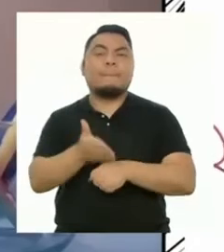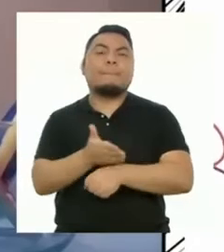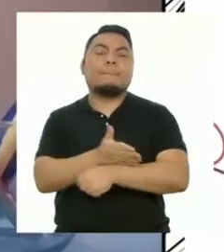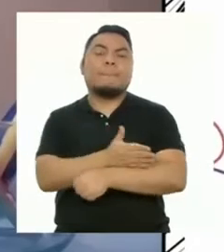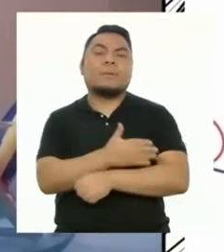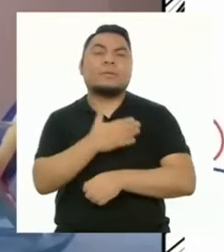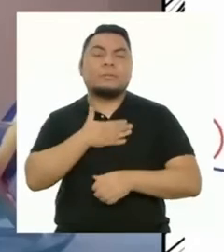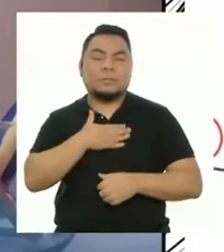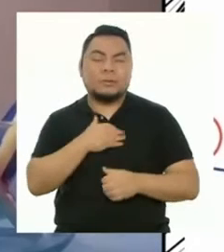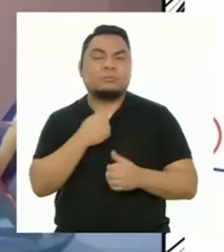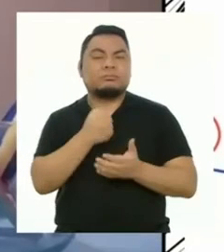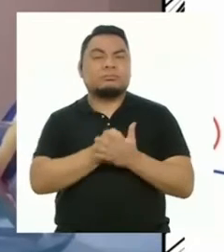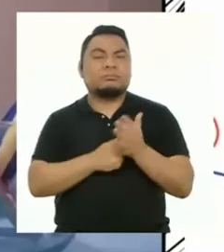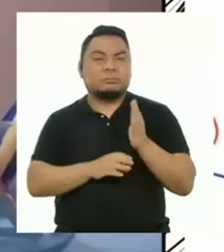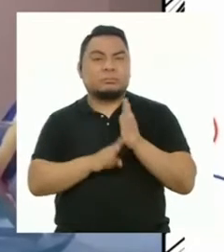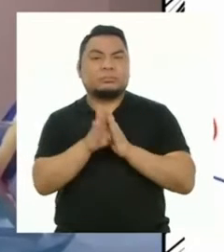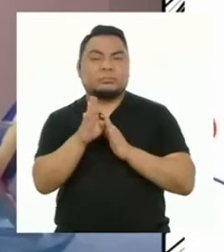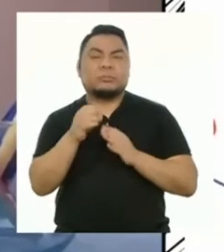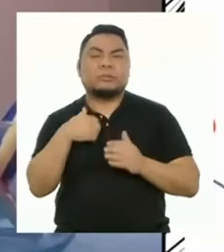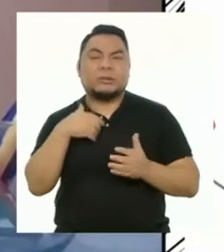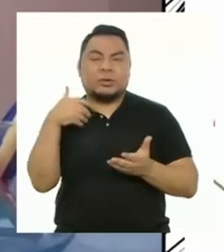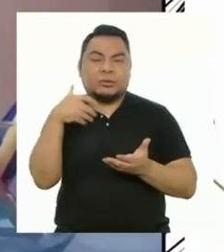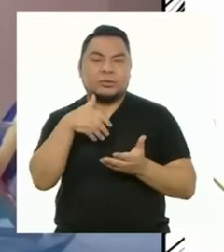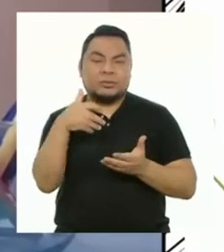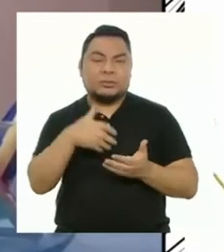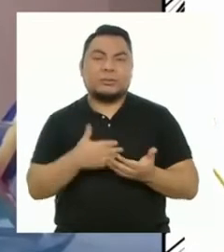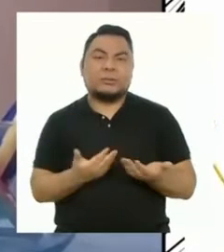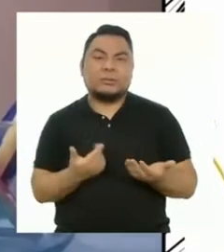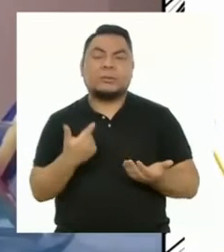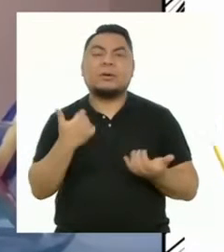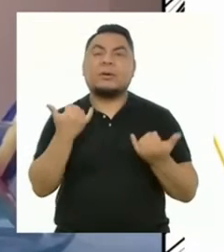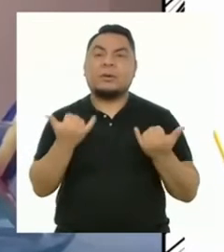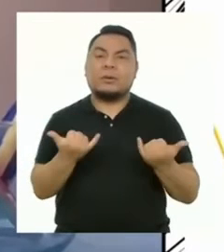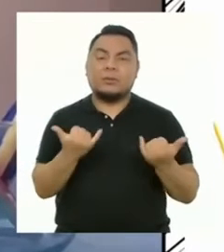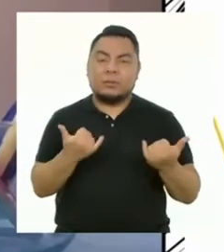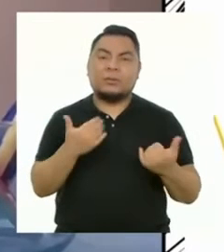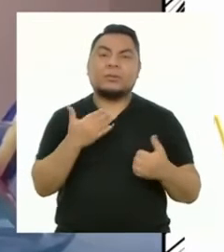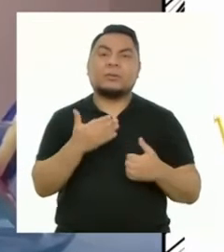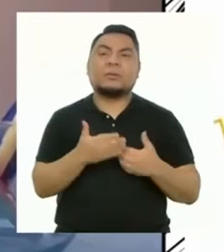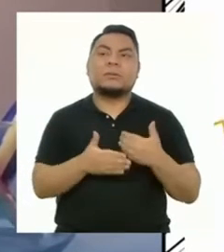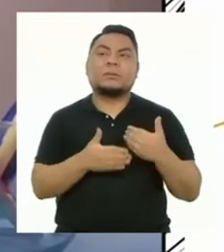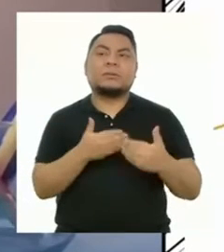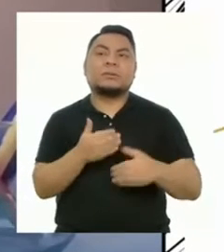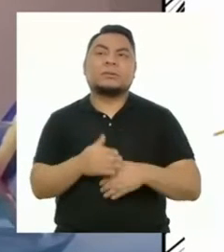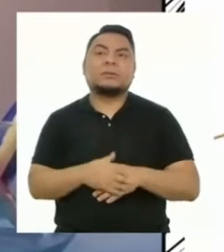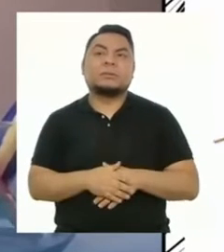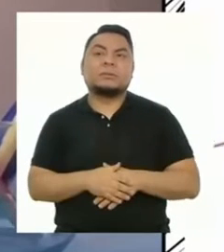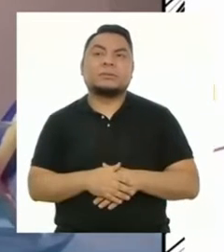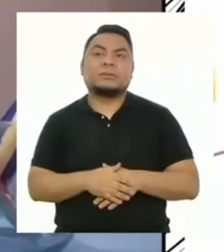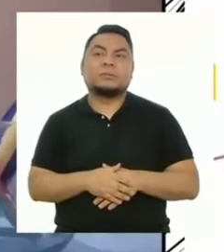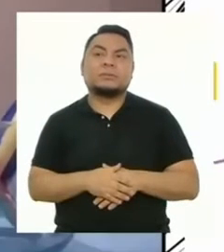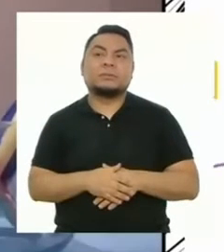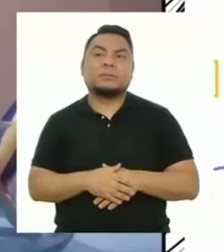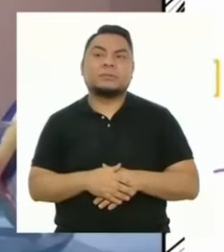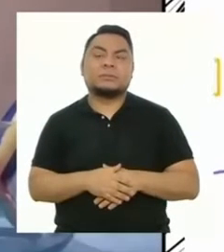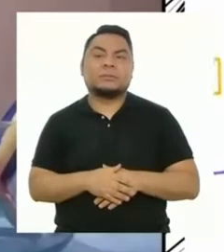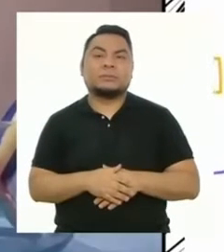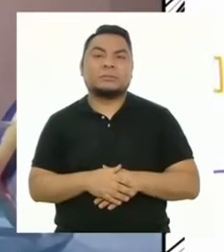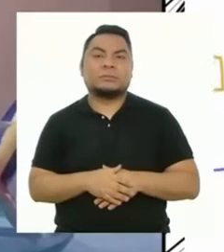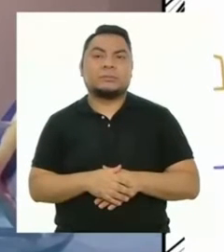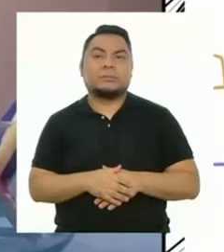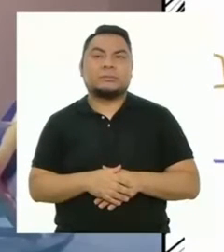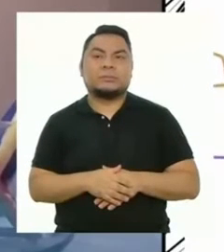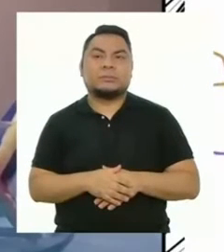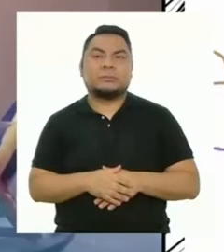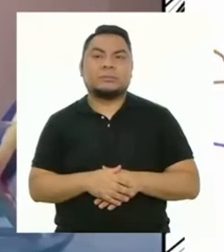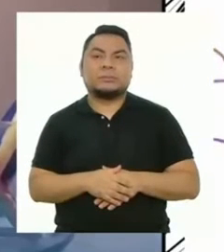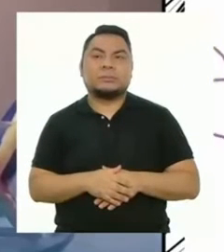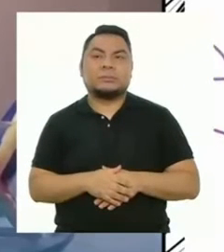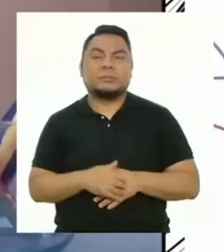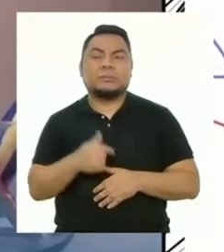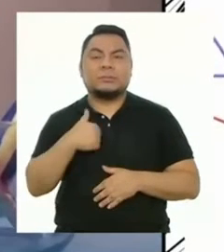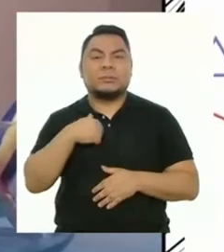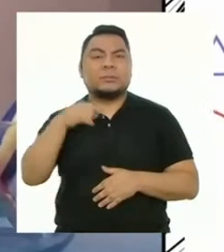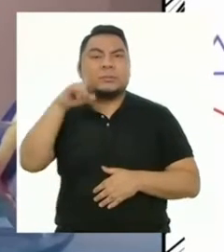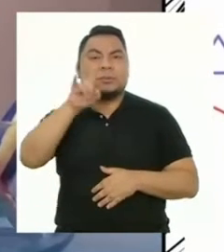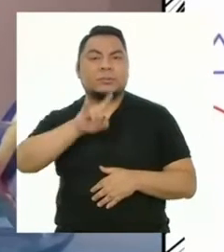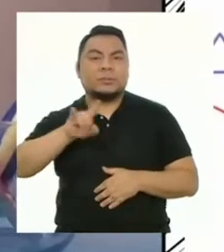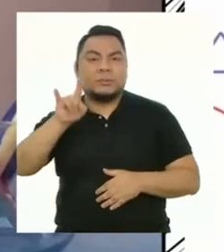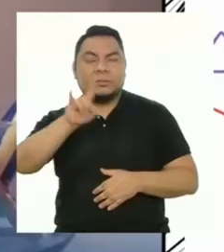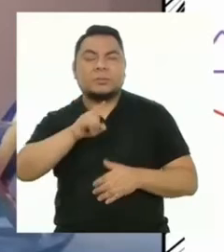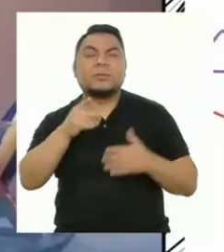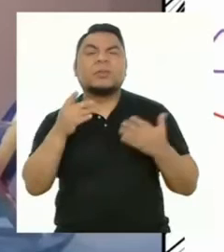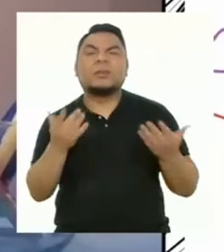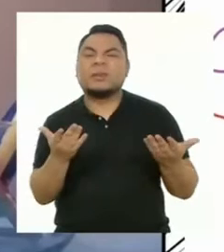mi desempeño académico, como voy y mi desempeño estudiantil. Lo que triste